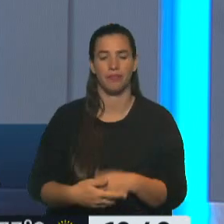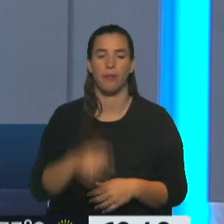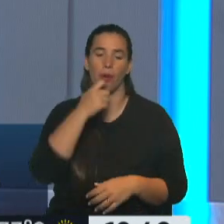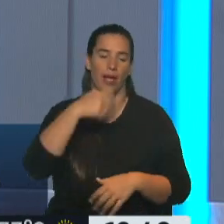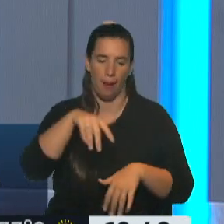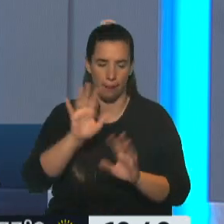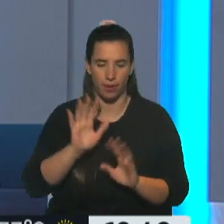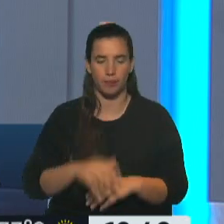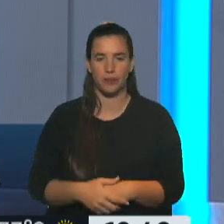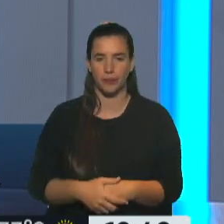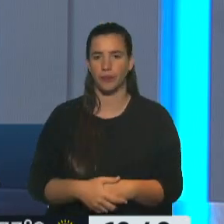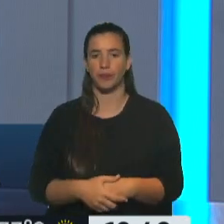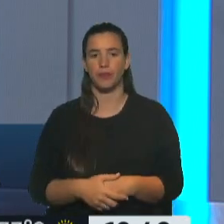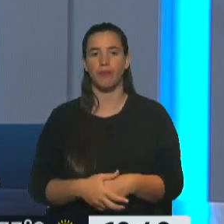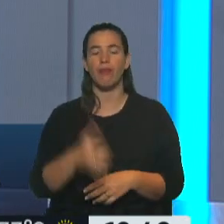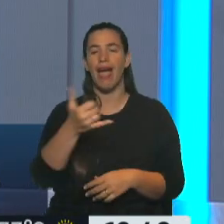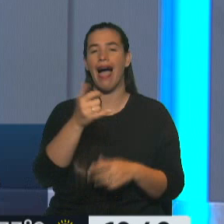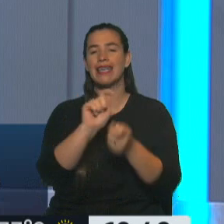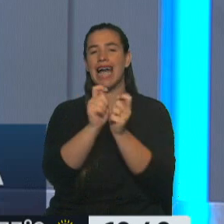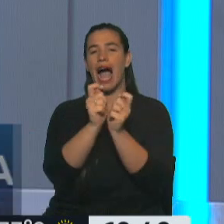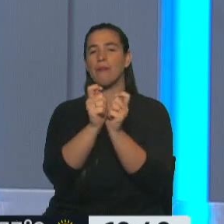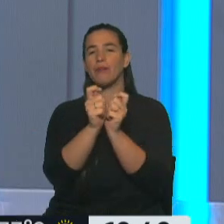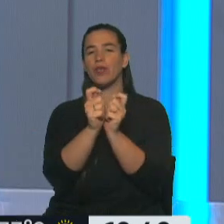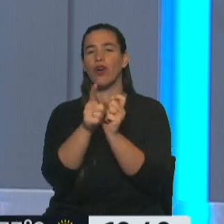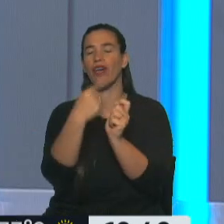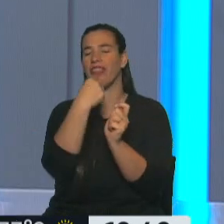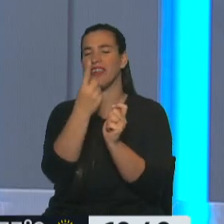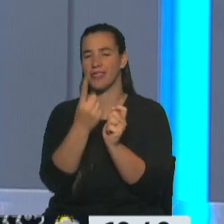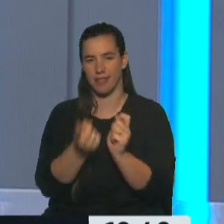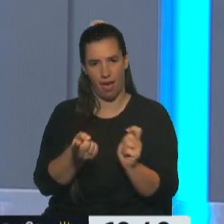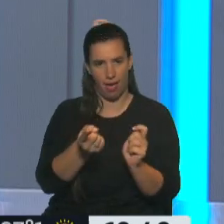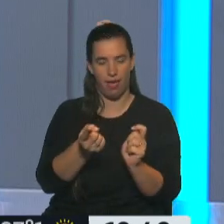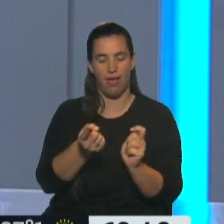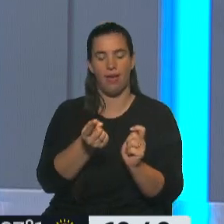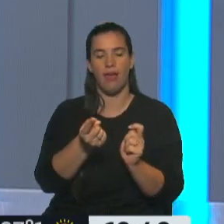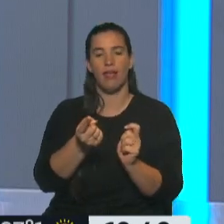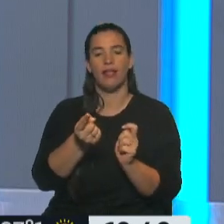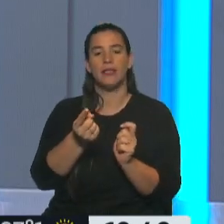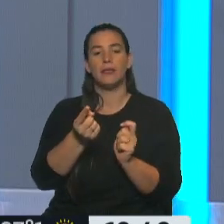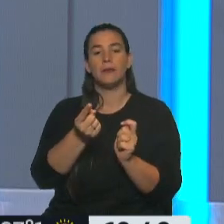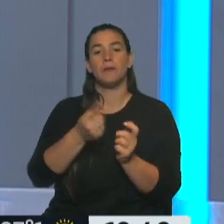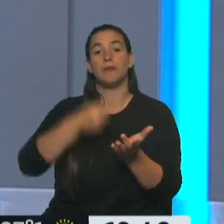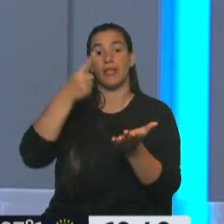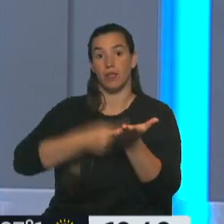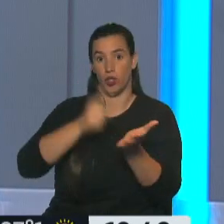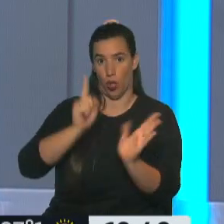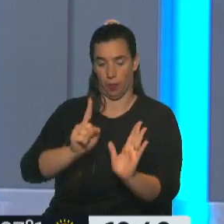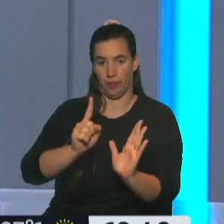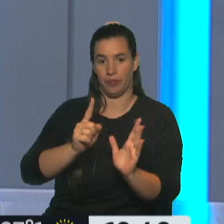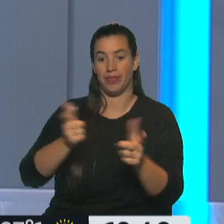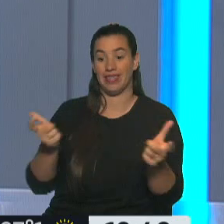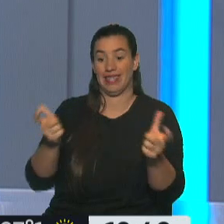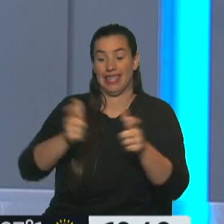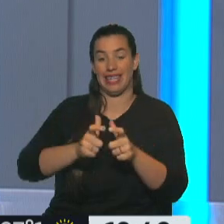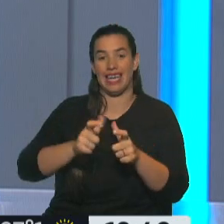hay una modificación que establece que se va a determinar que reunión, la calificación